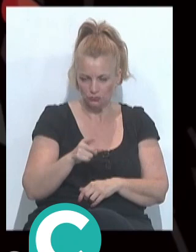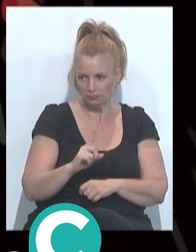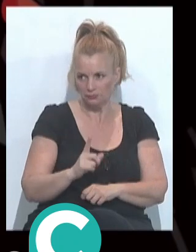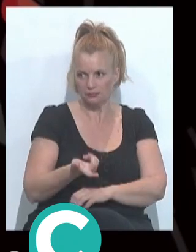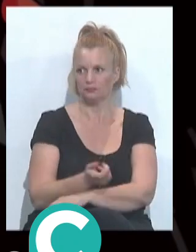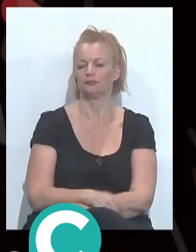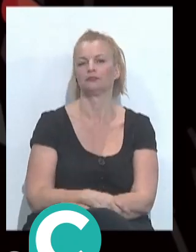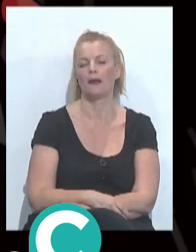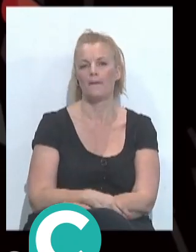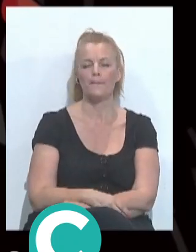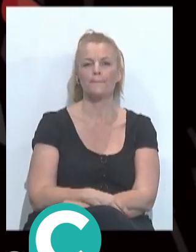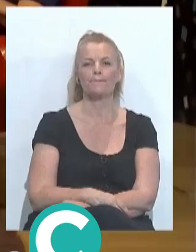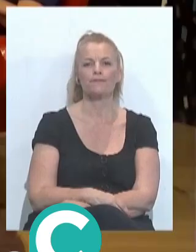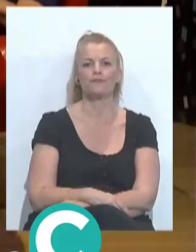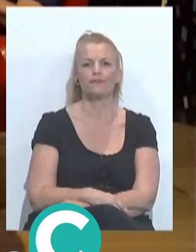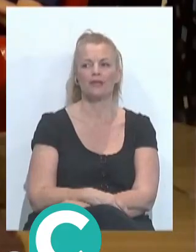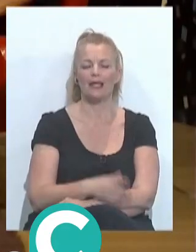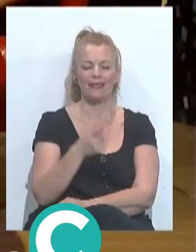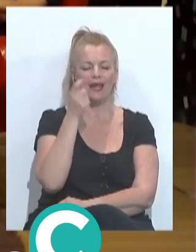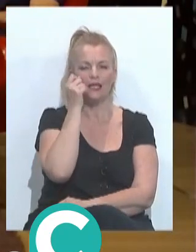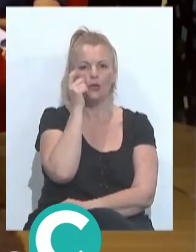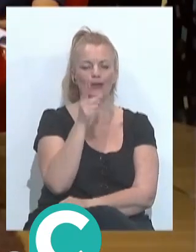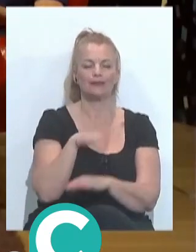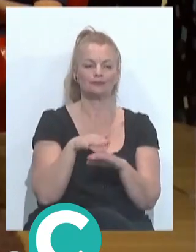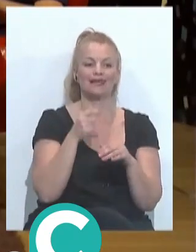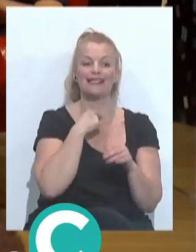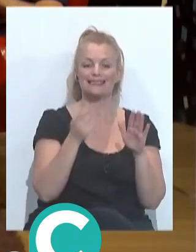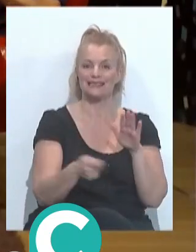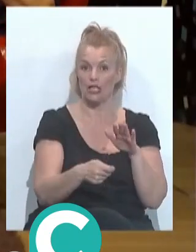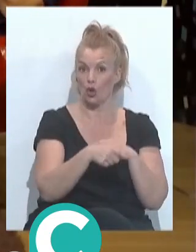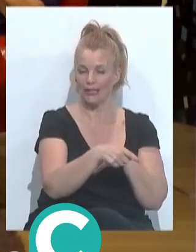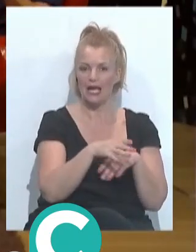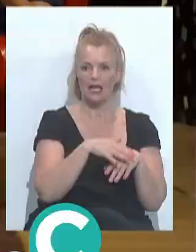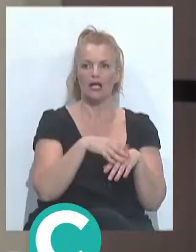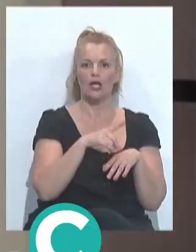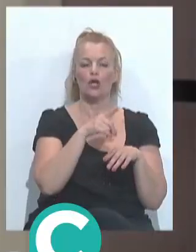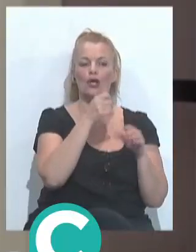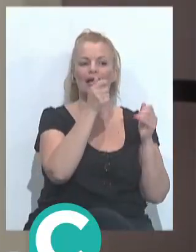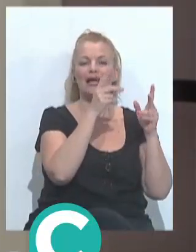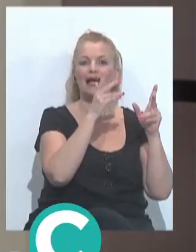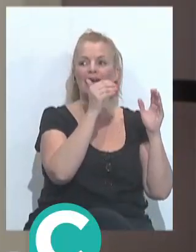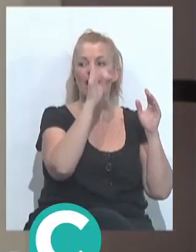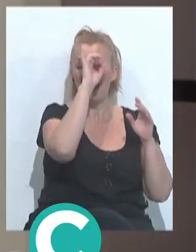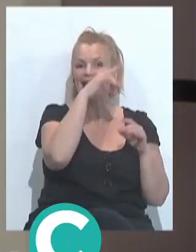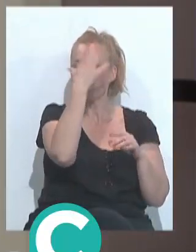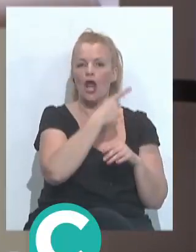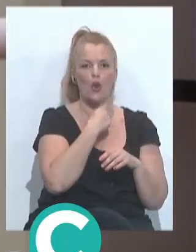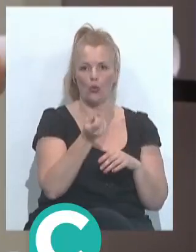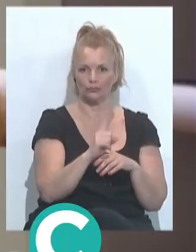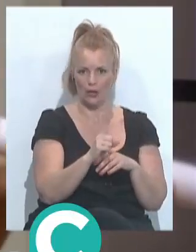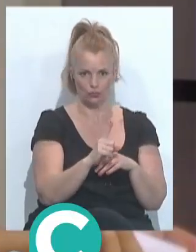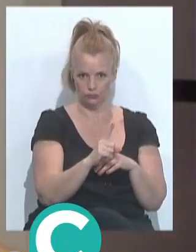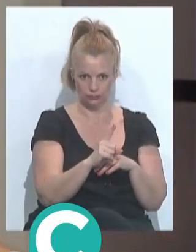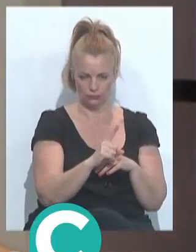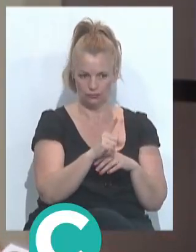el chilota es es que es darte cuenta que por ejemplo la chilota del bizcocho no ha sido valorada por su repertorio simplemente que la idea no ha gustado y han dicho